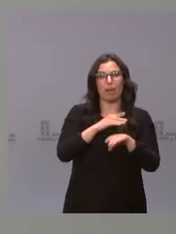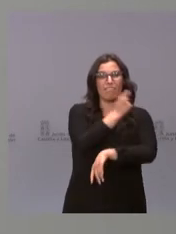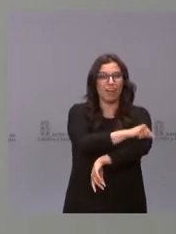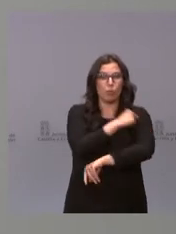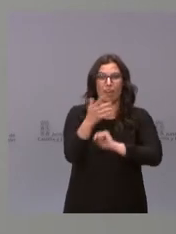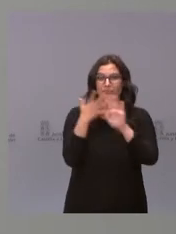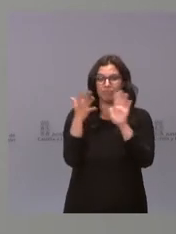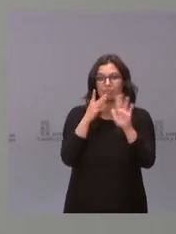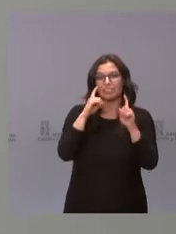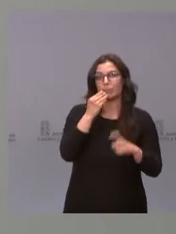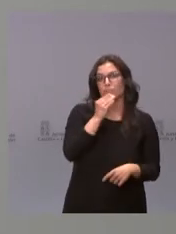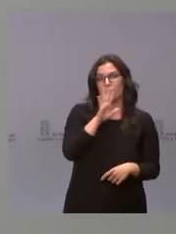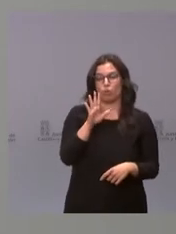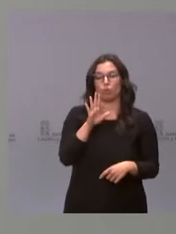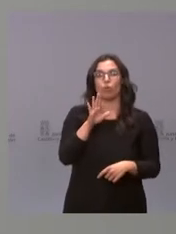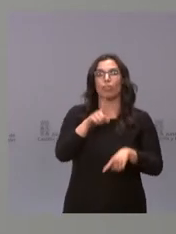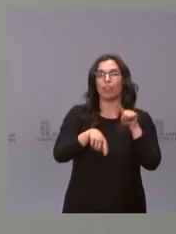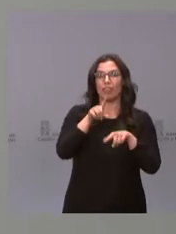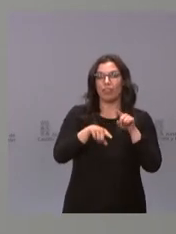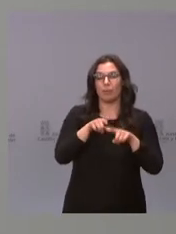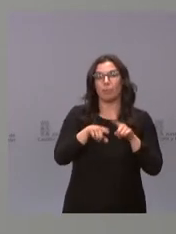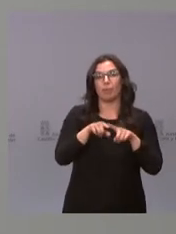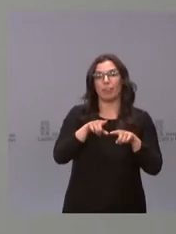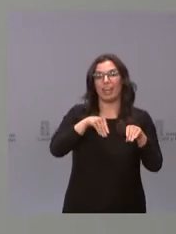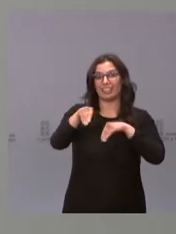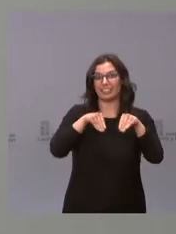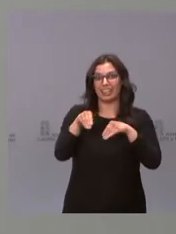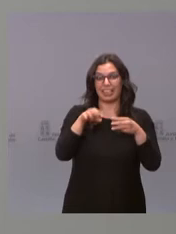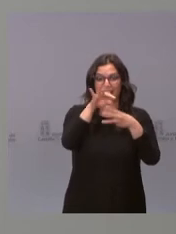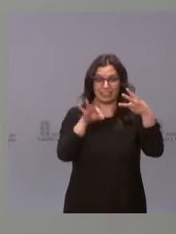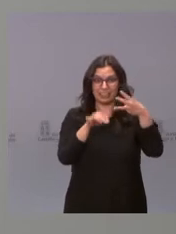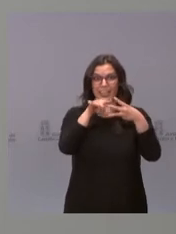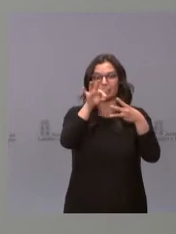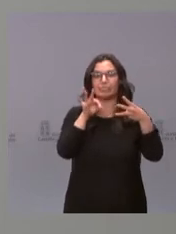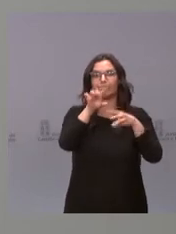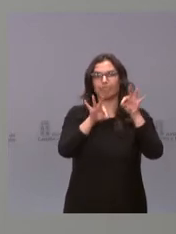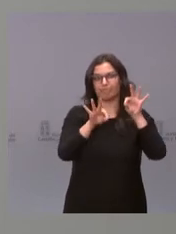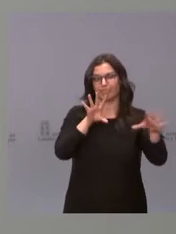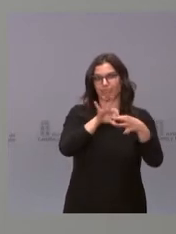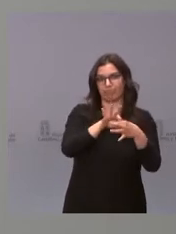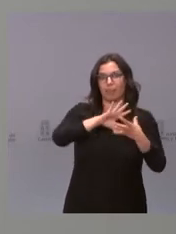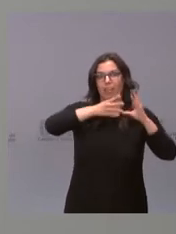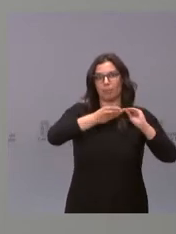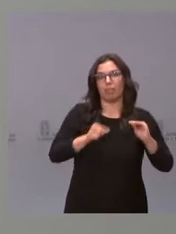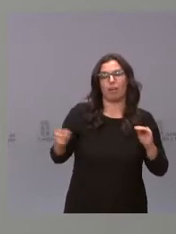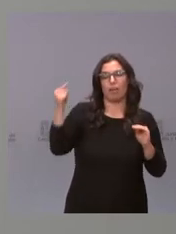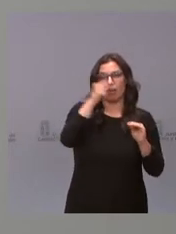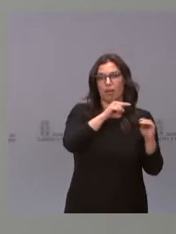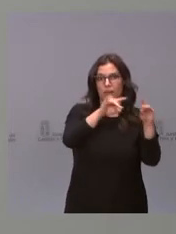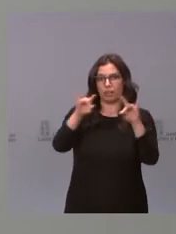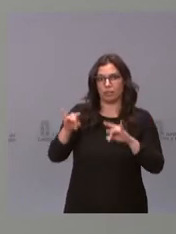intentando utilizar las tres grandes estrategias de vacunación y adaptarlas a cada uno de los